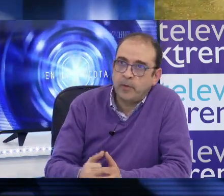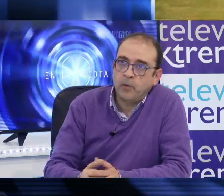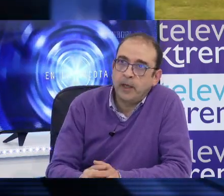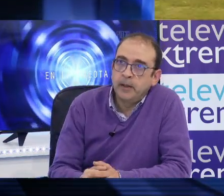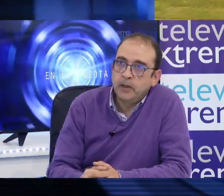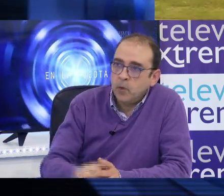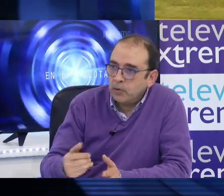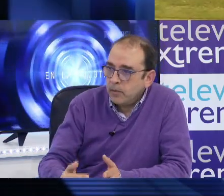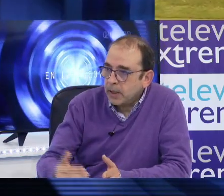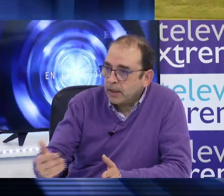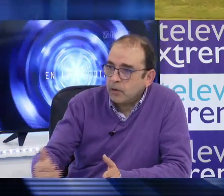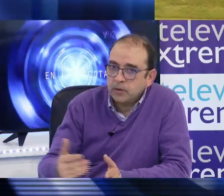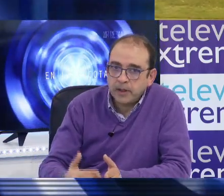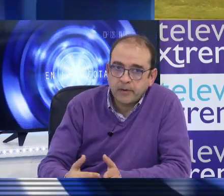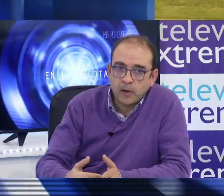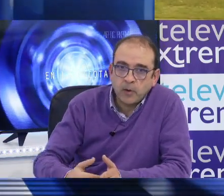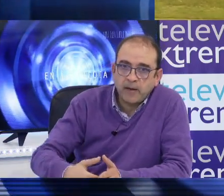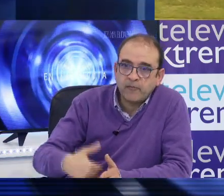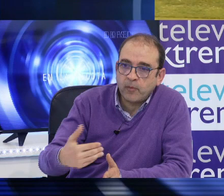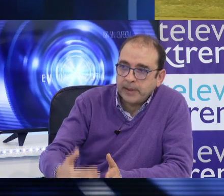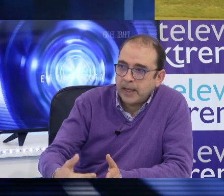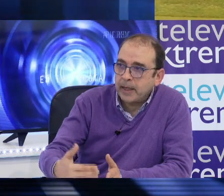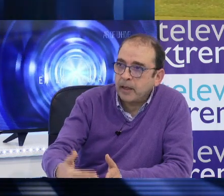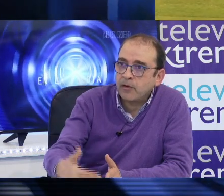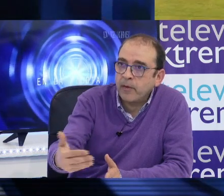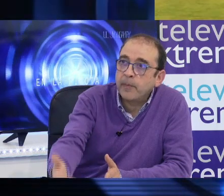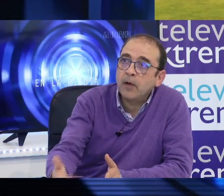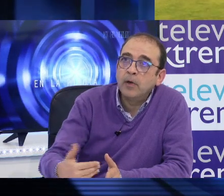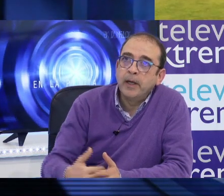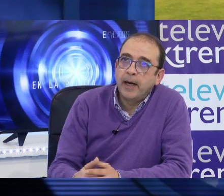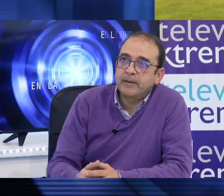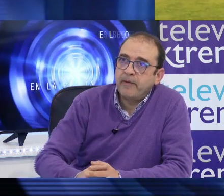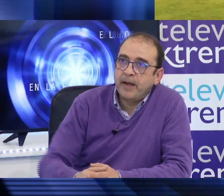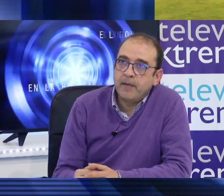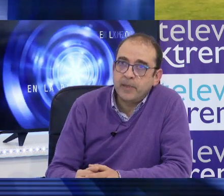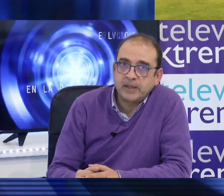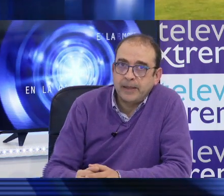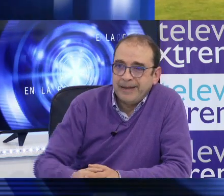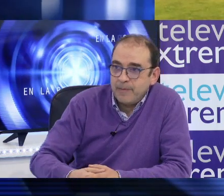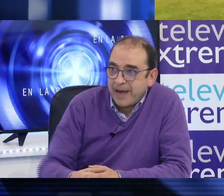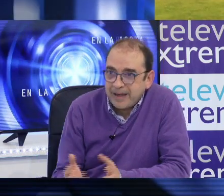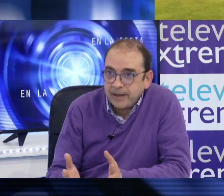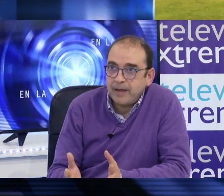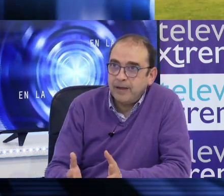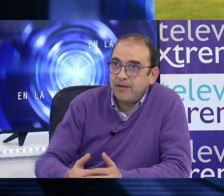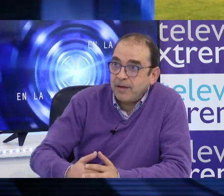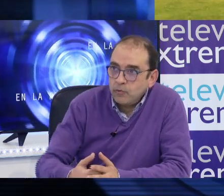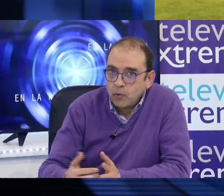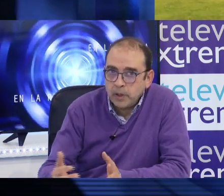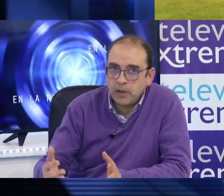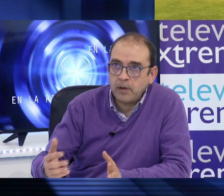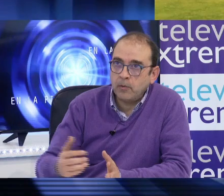empleo de Extremadura. ¿Cuánto invierte la Junta de Extremadura en fomentar la creación de empleo a través de las empresas? Imagínate